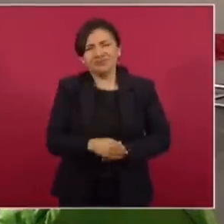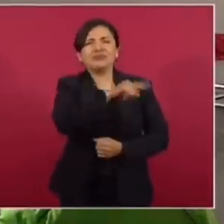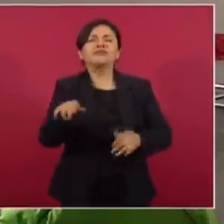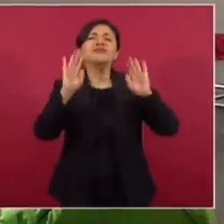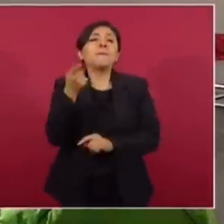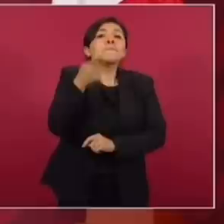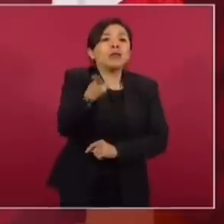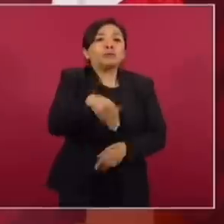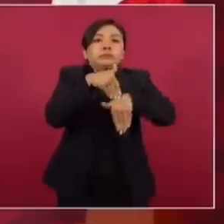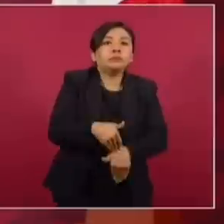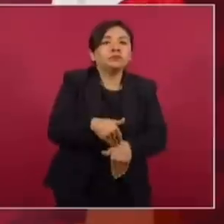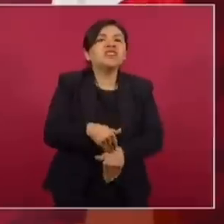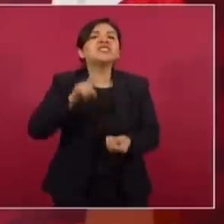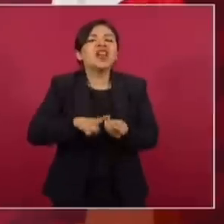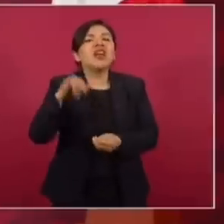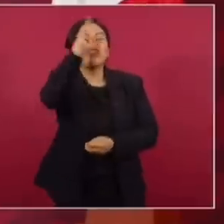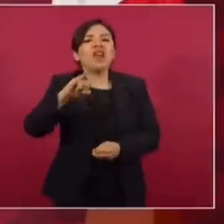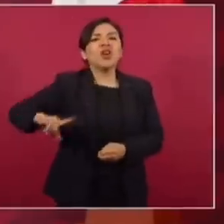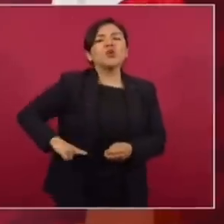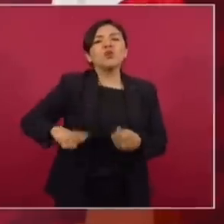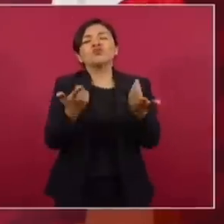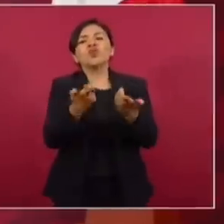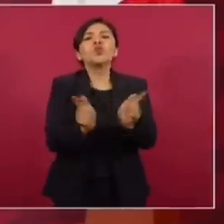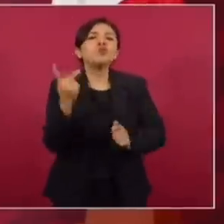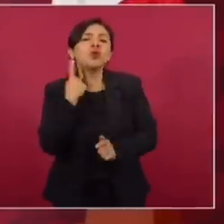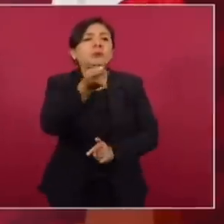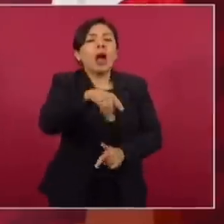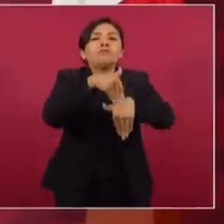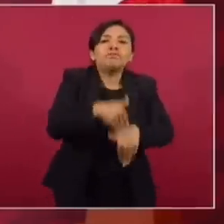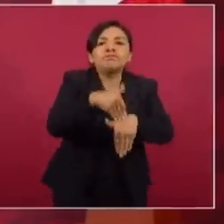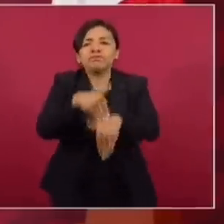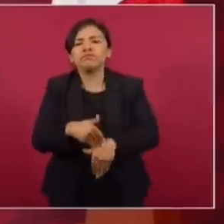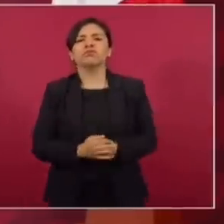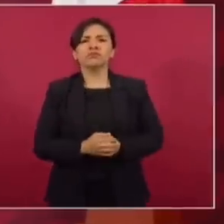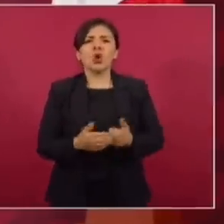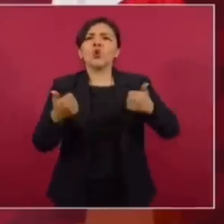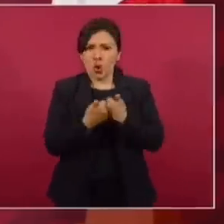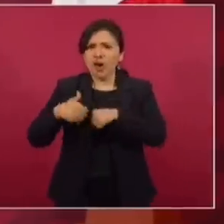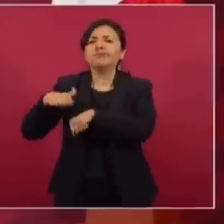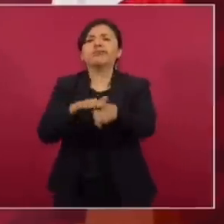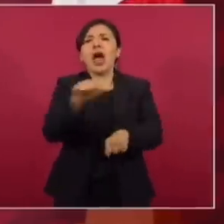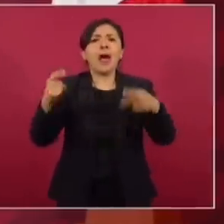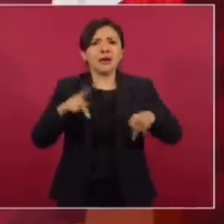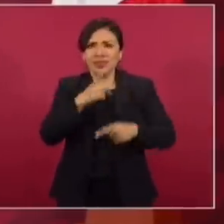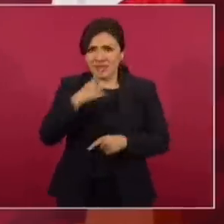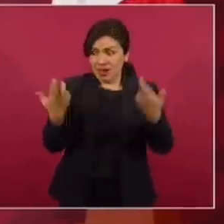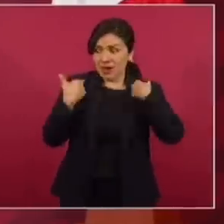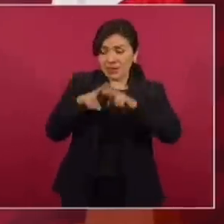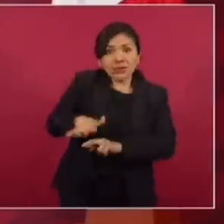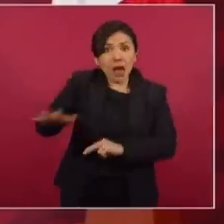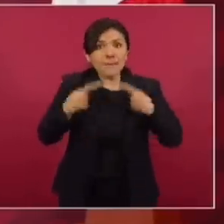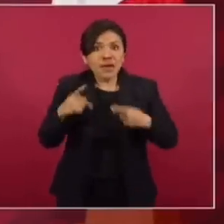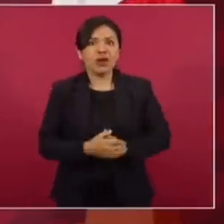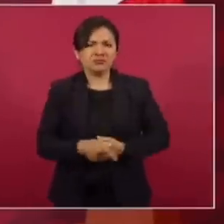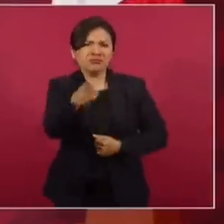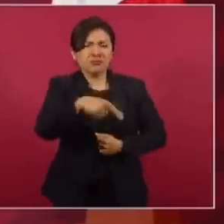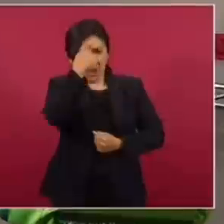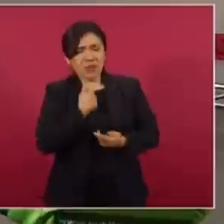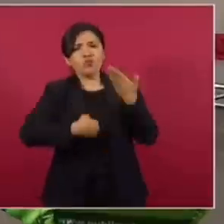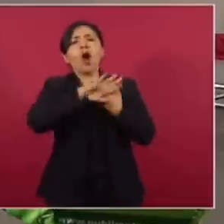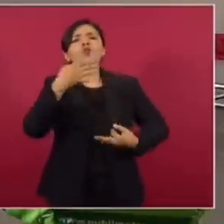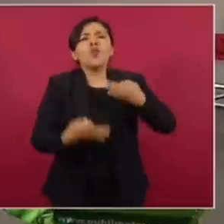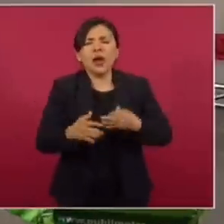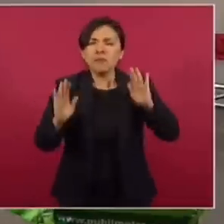Ustedes ya recibieron la orden de los jefes de sus partidos y van a actuar por consigna, aunque se hagan llamar representantes populares. Ustedes me van a juzgar,